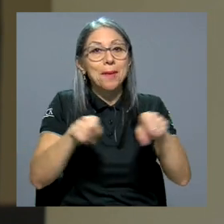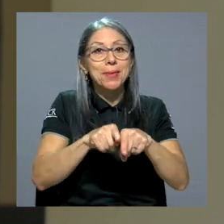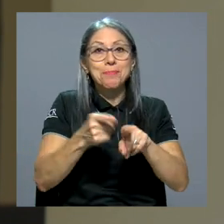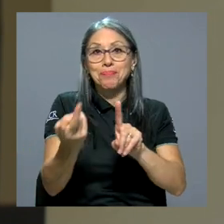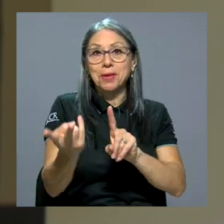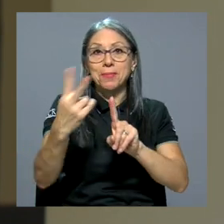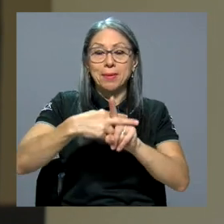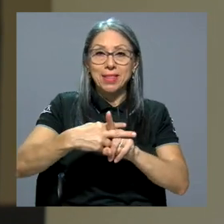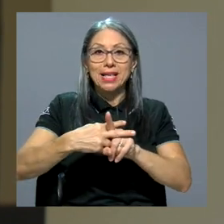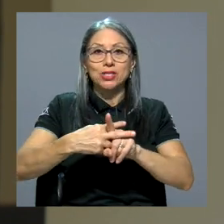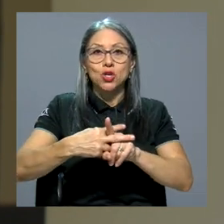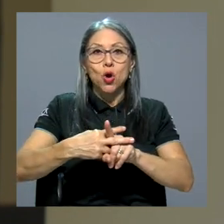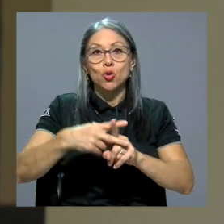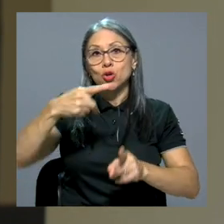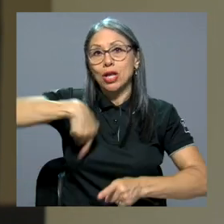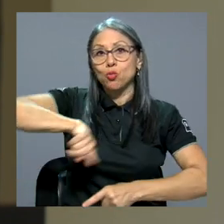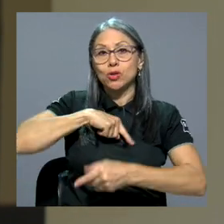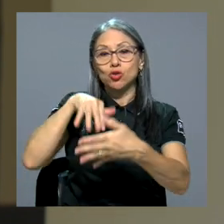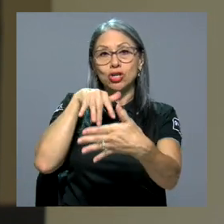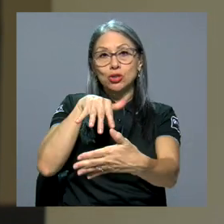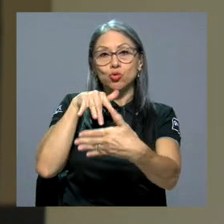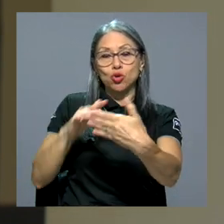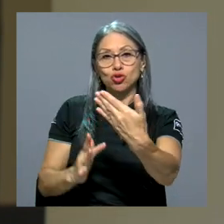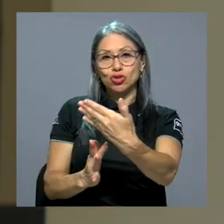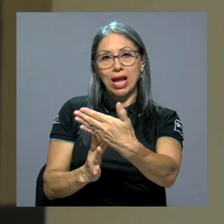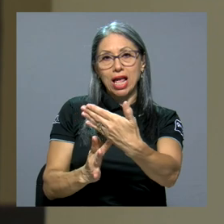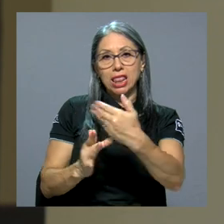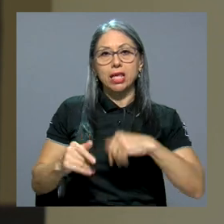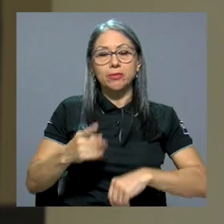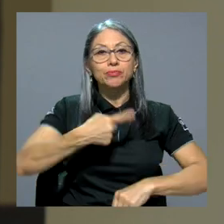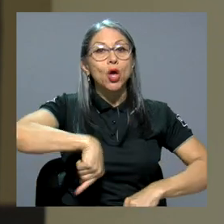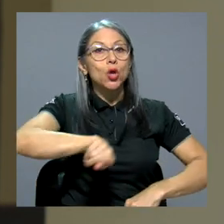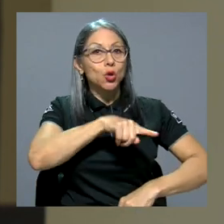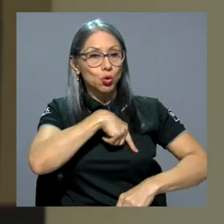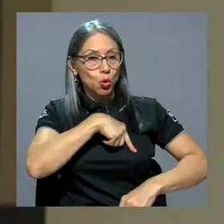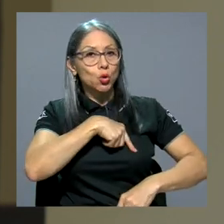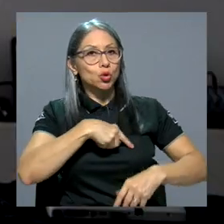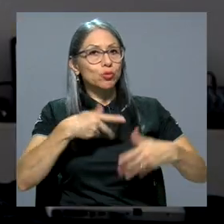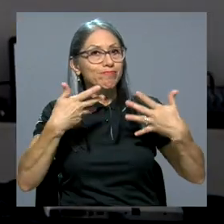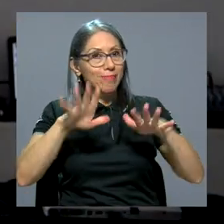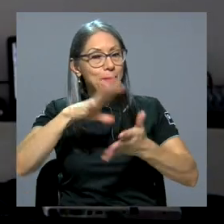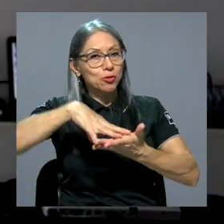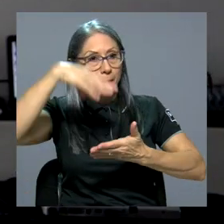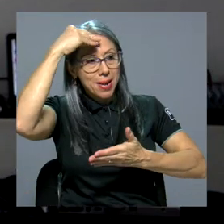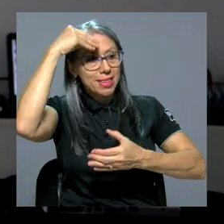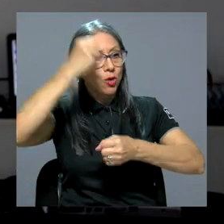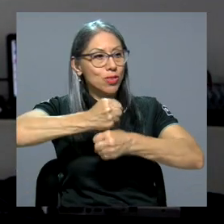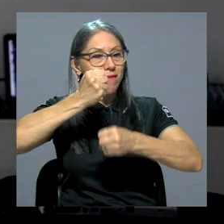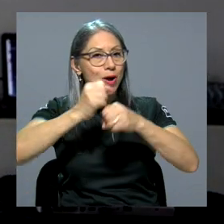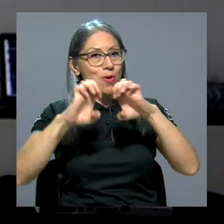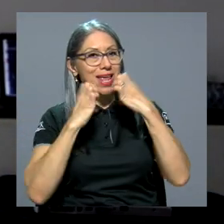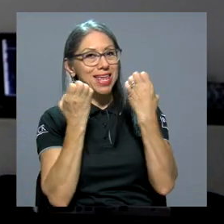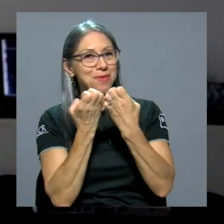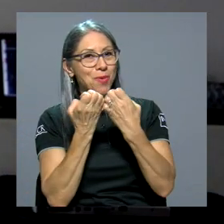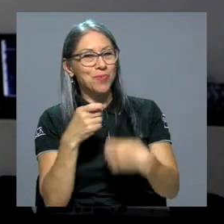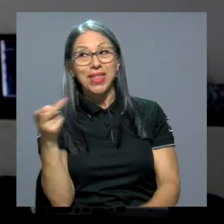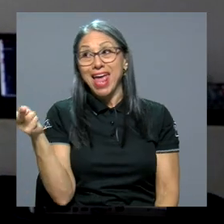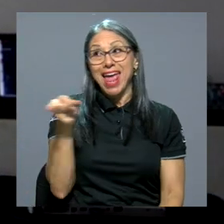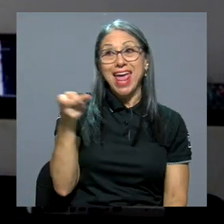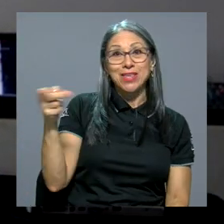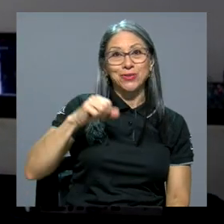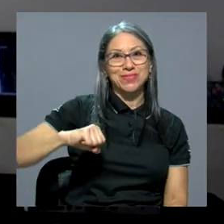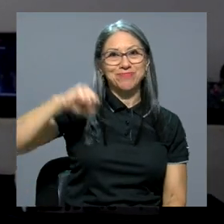nuestros estudios técnicos, nosotros hemos aprendido el trabajo en equipo. Ellos